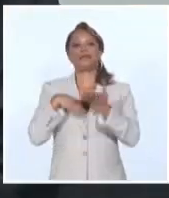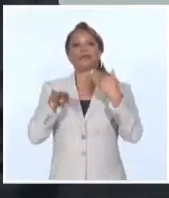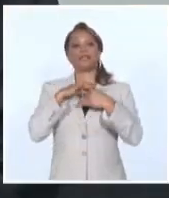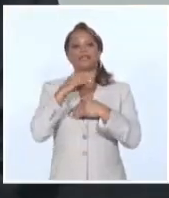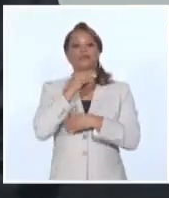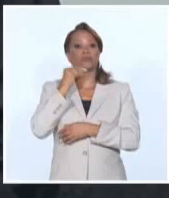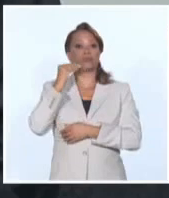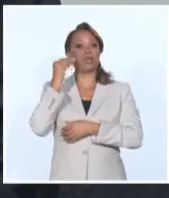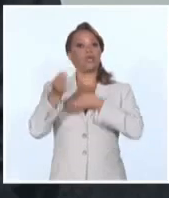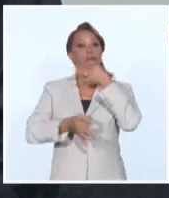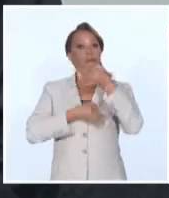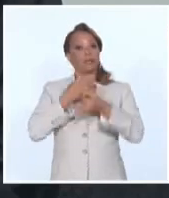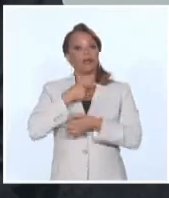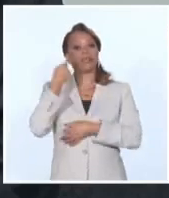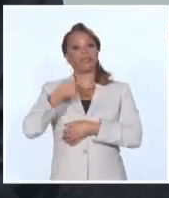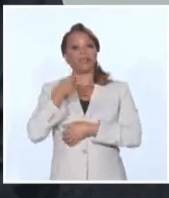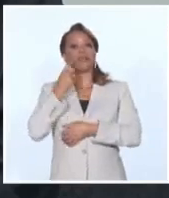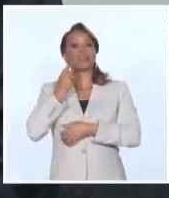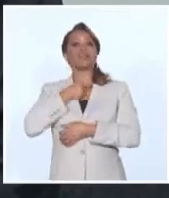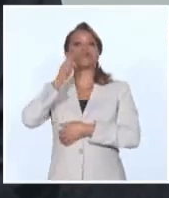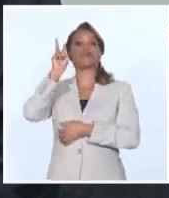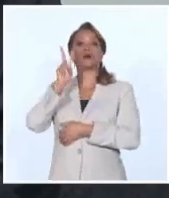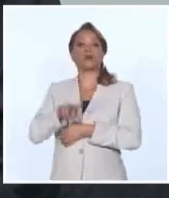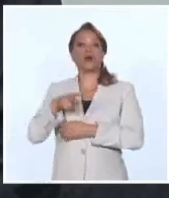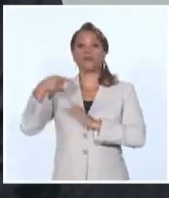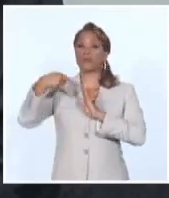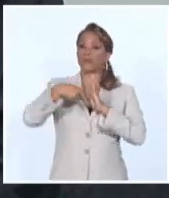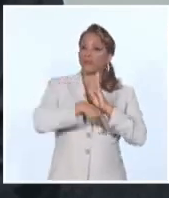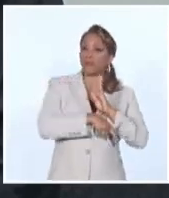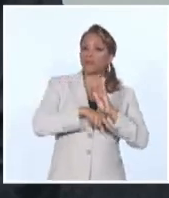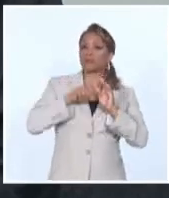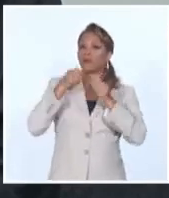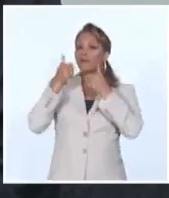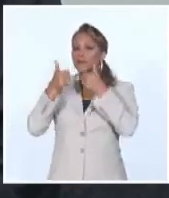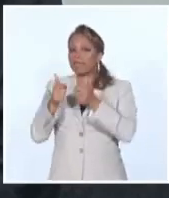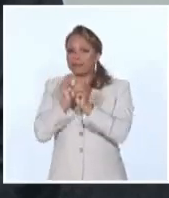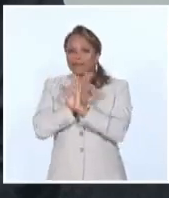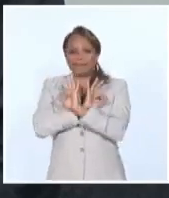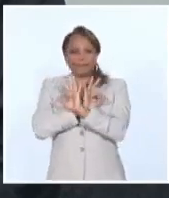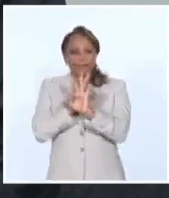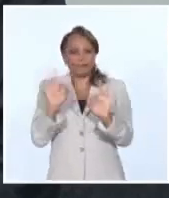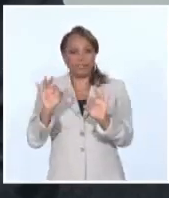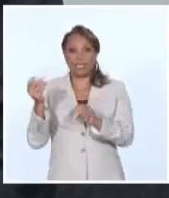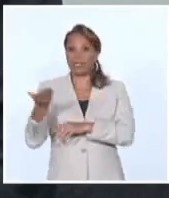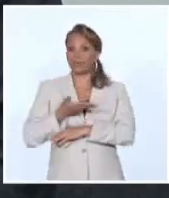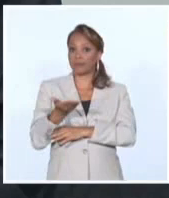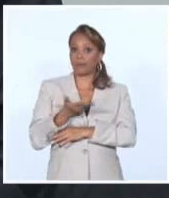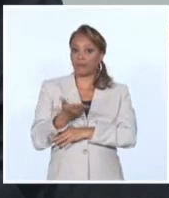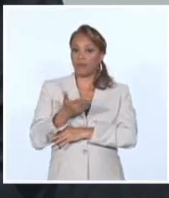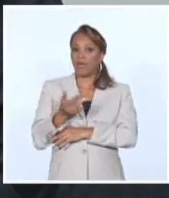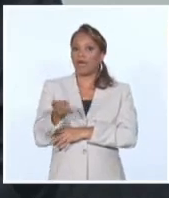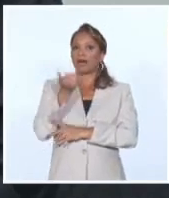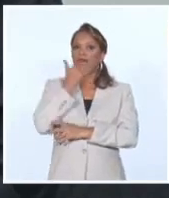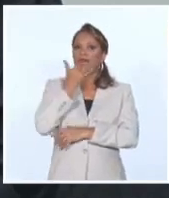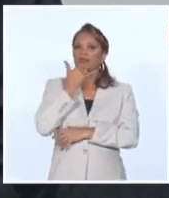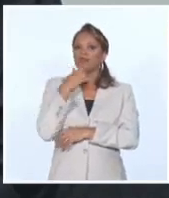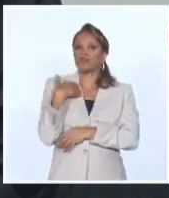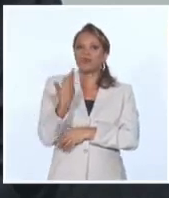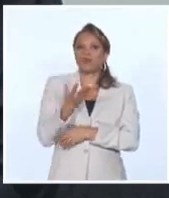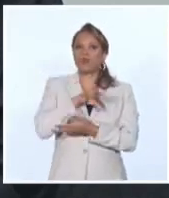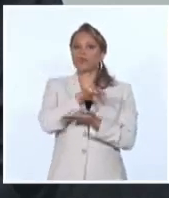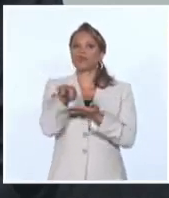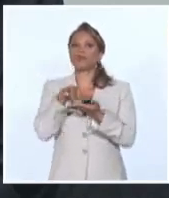ministro a hacer una evaluación profunda, seria, certera y ágil de los daños para no demorarnos en la